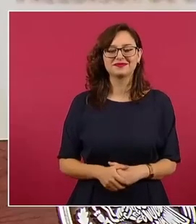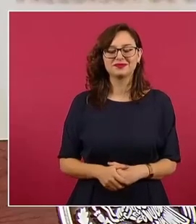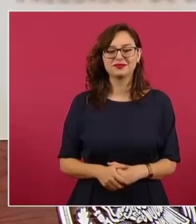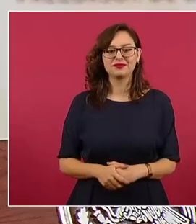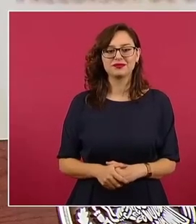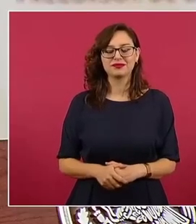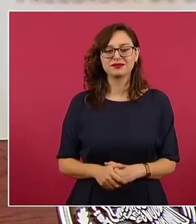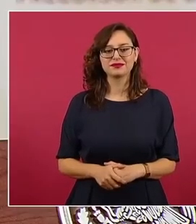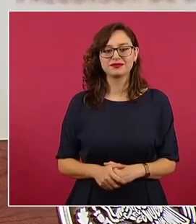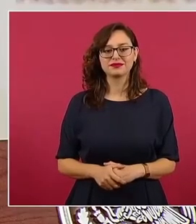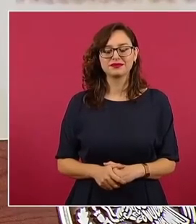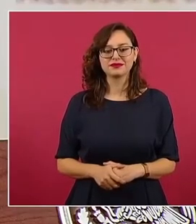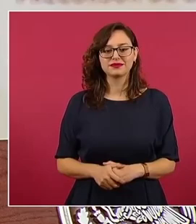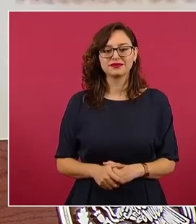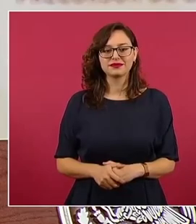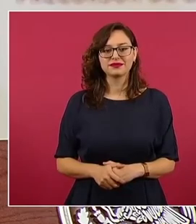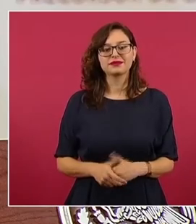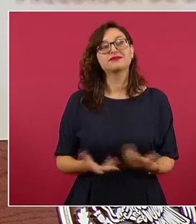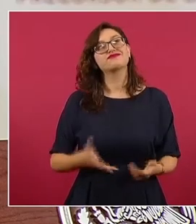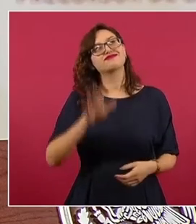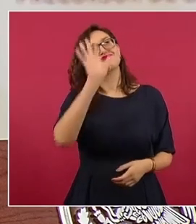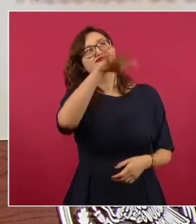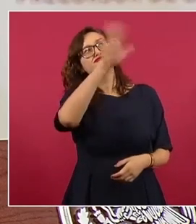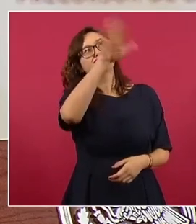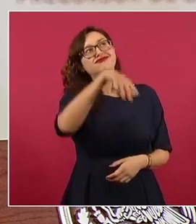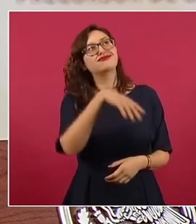Y este paisano,